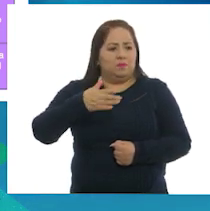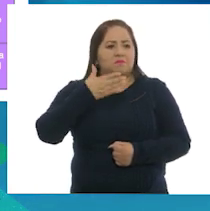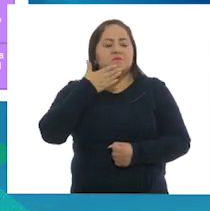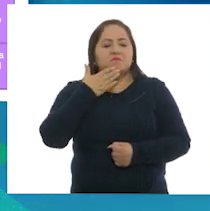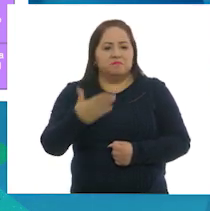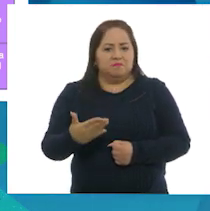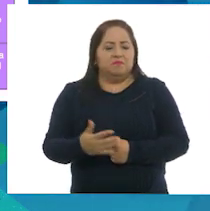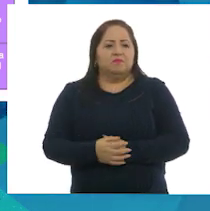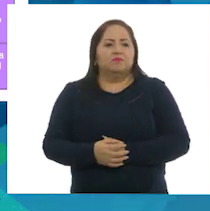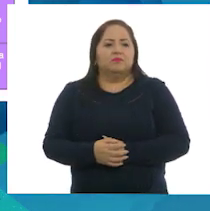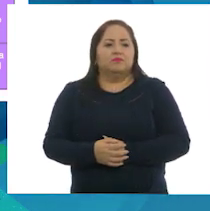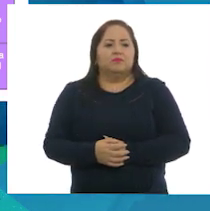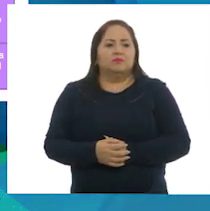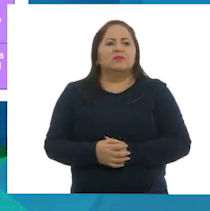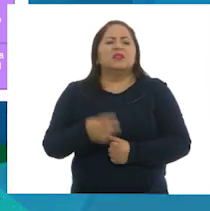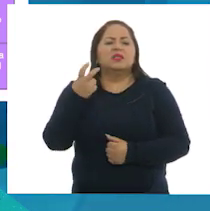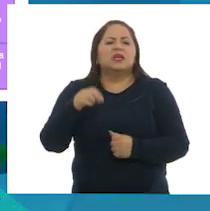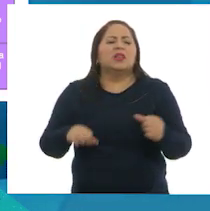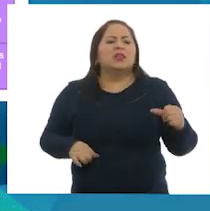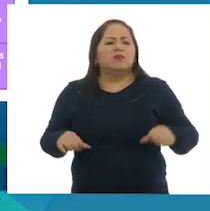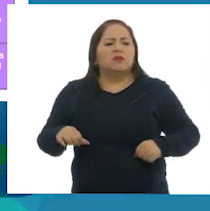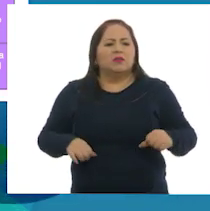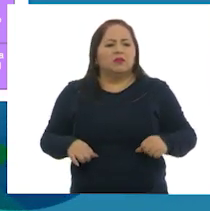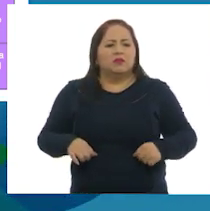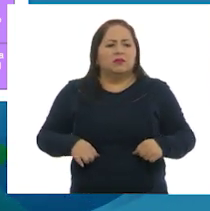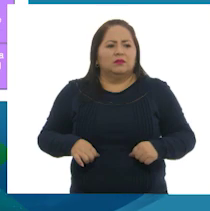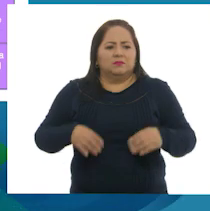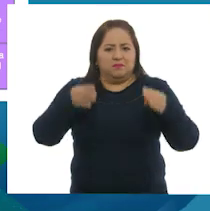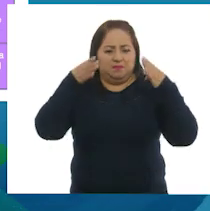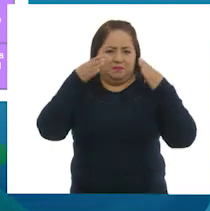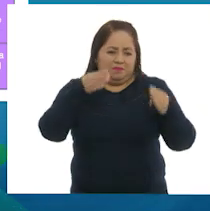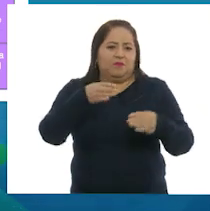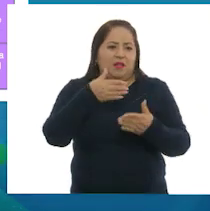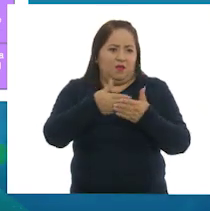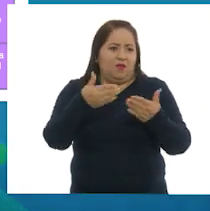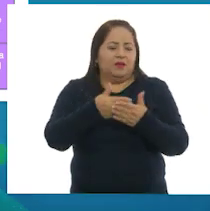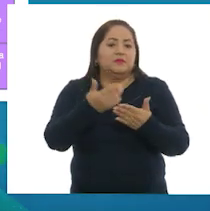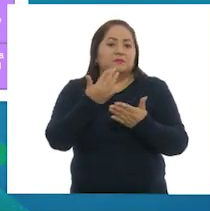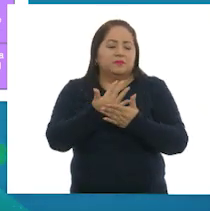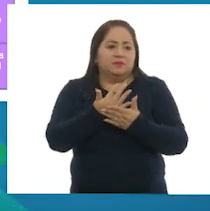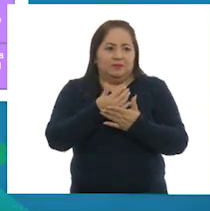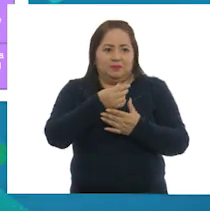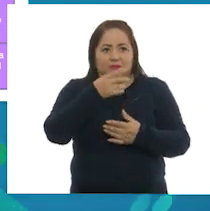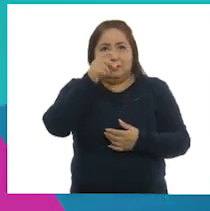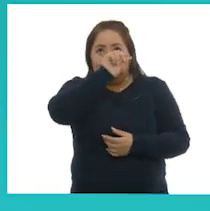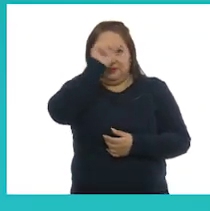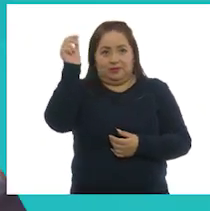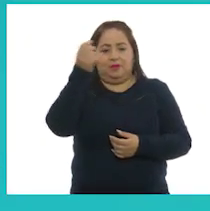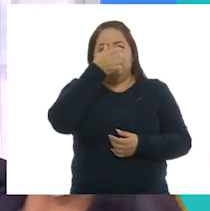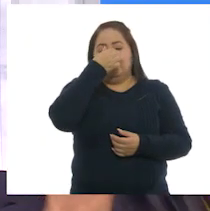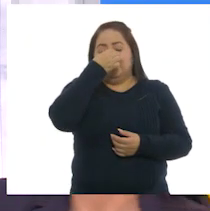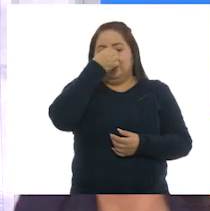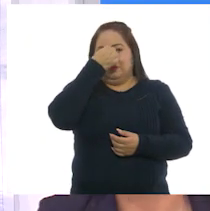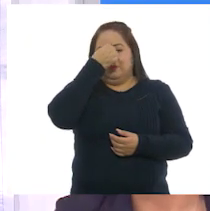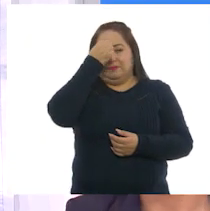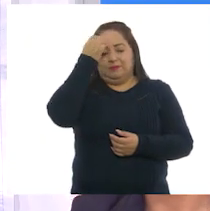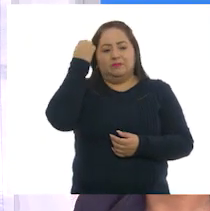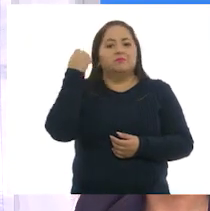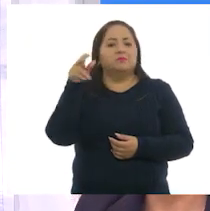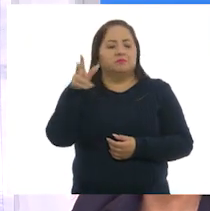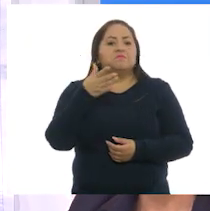bien. Es una actividad centrada, y bueno, vamos a esperar a que coloques la línea. Aquí está. Ahí está.